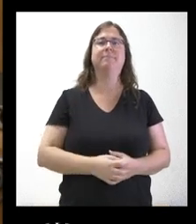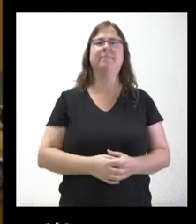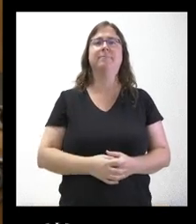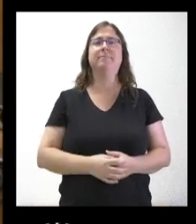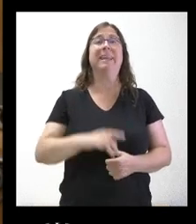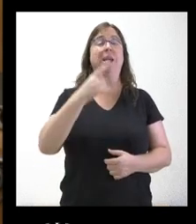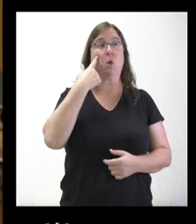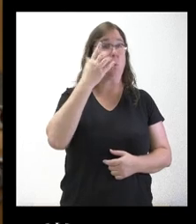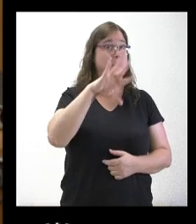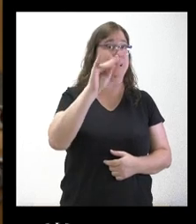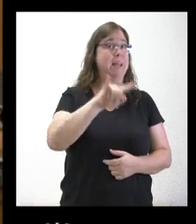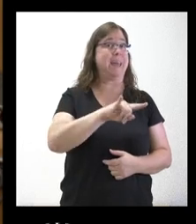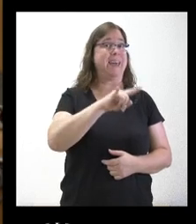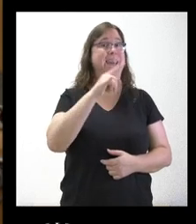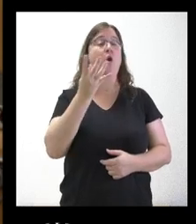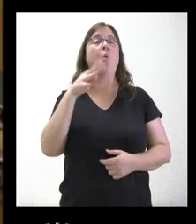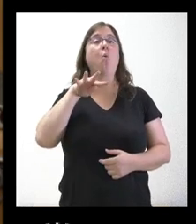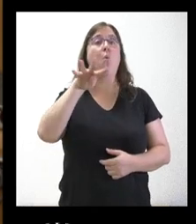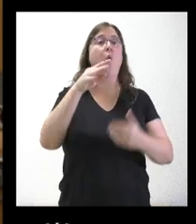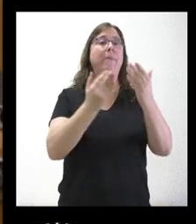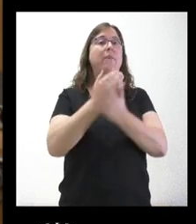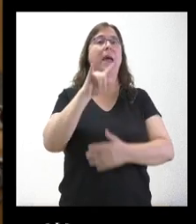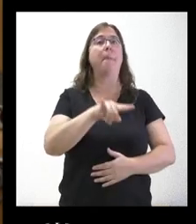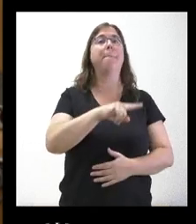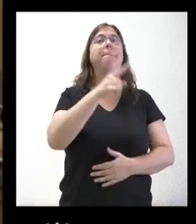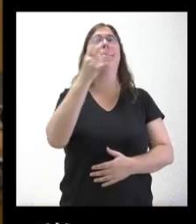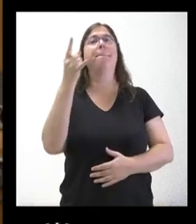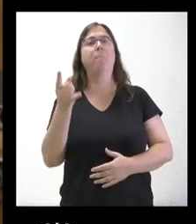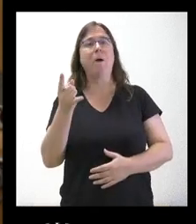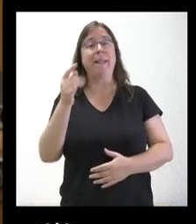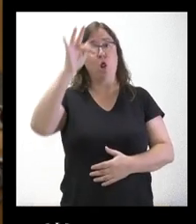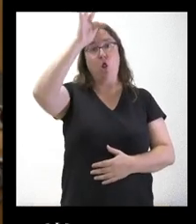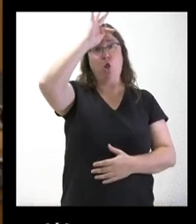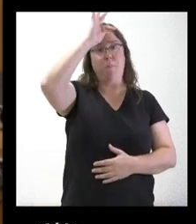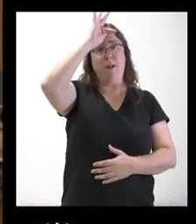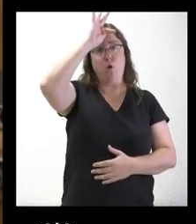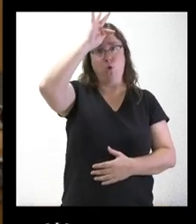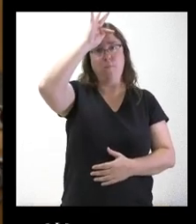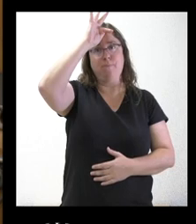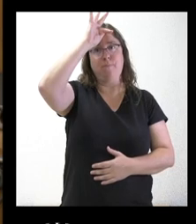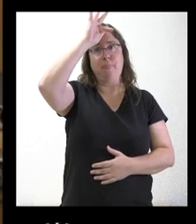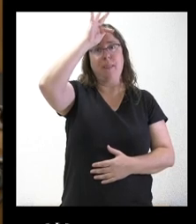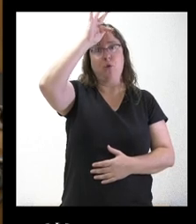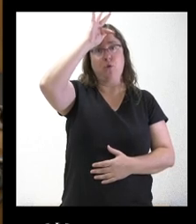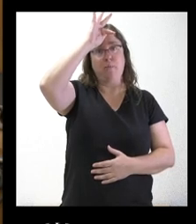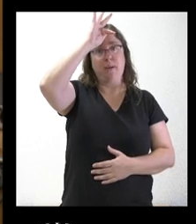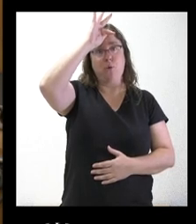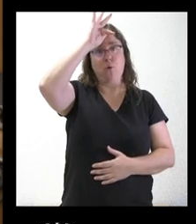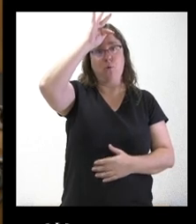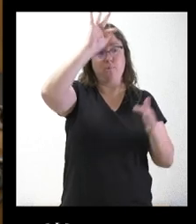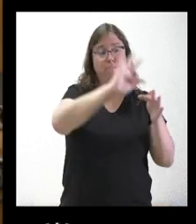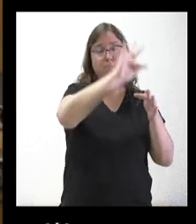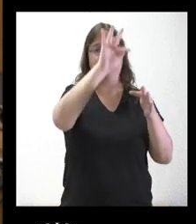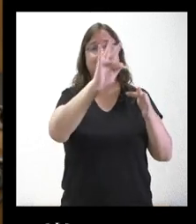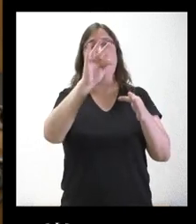Tengo entendido que los cuatro días que serían de festivos creo que el domingo, que sería traspuesto en teoría al